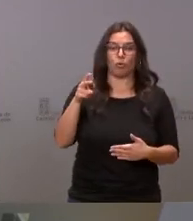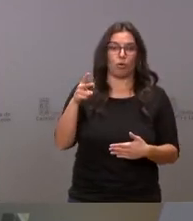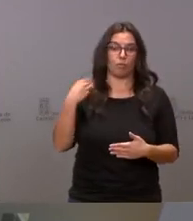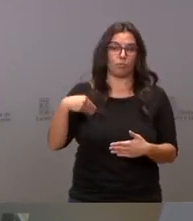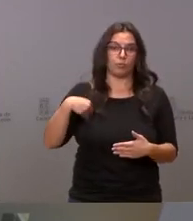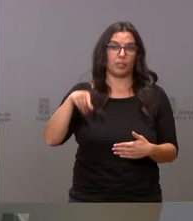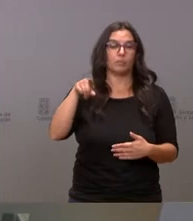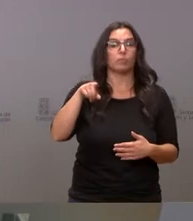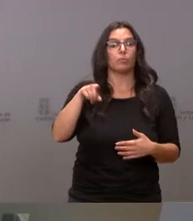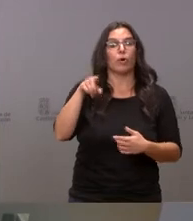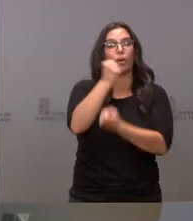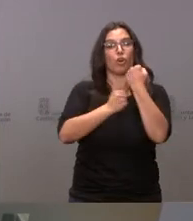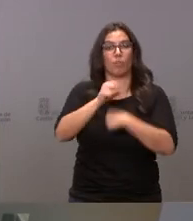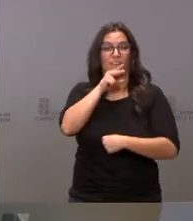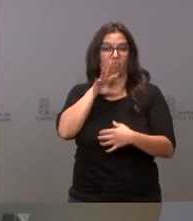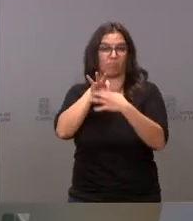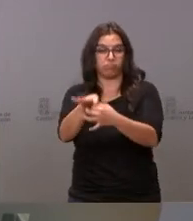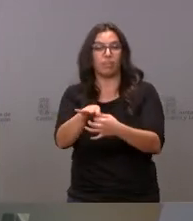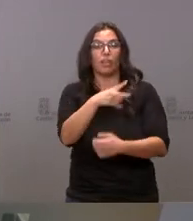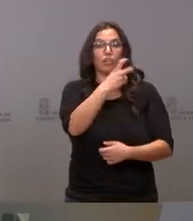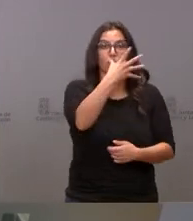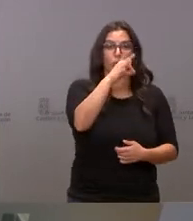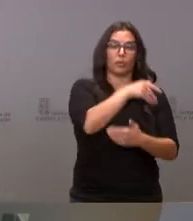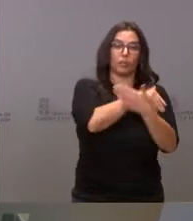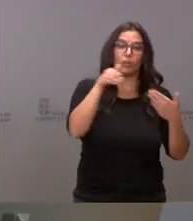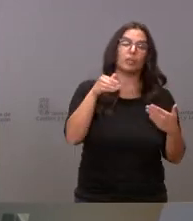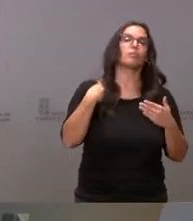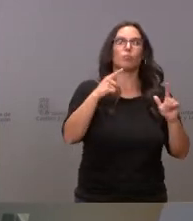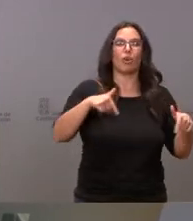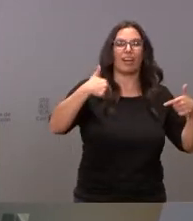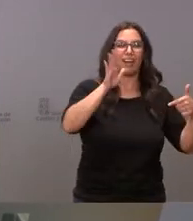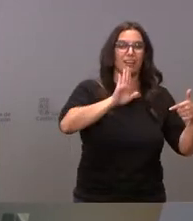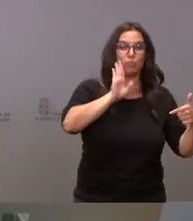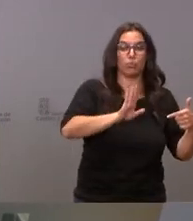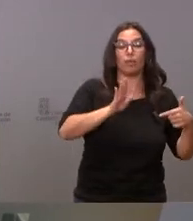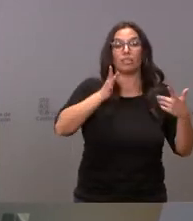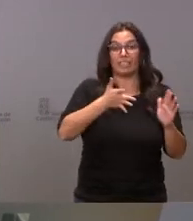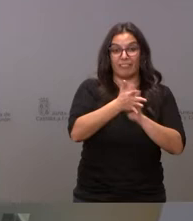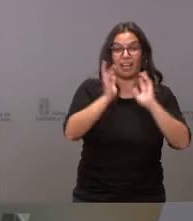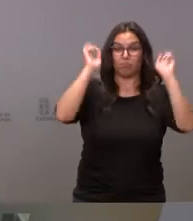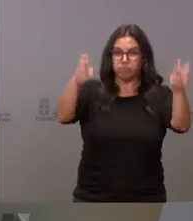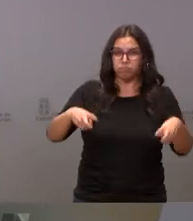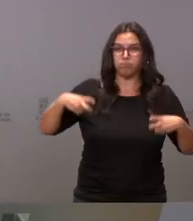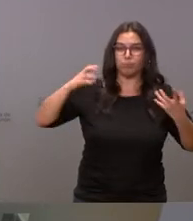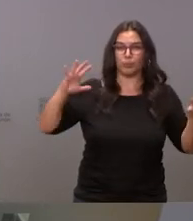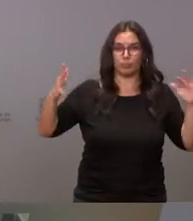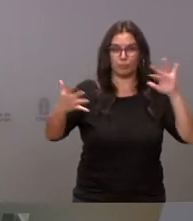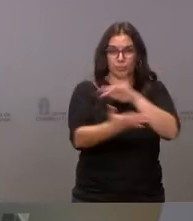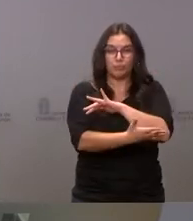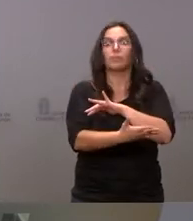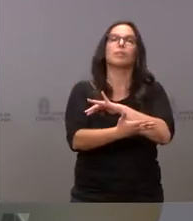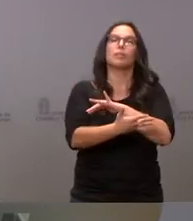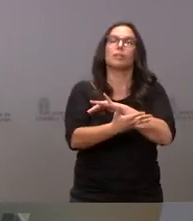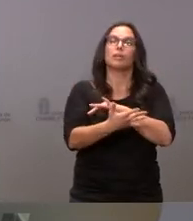ámbito de la bioeconomía y unos 150 millones en el ámbito de los residuos. Por lo tanto, una transformación de una economía lineal a una circular